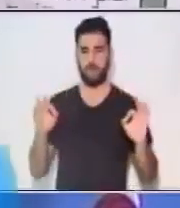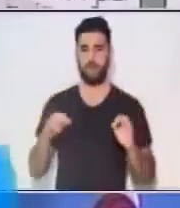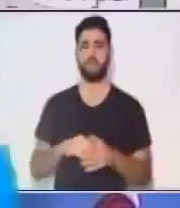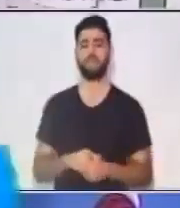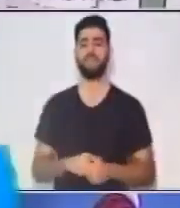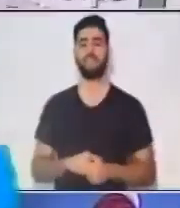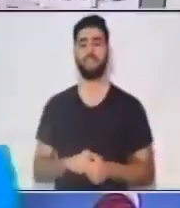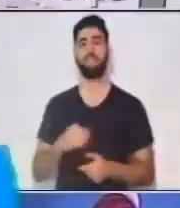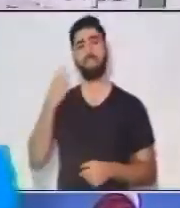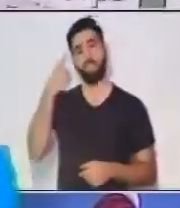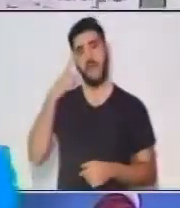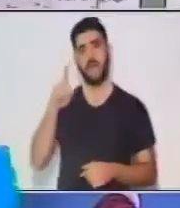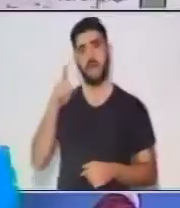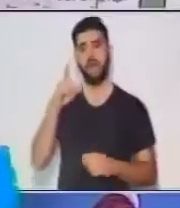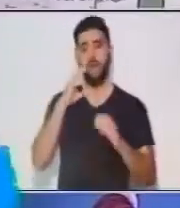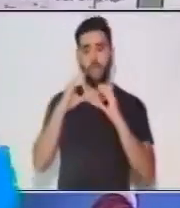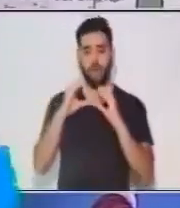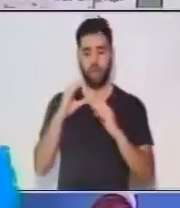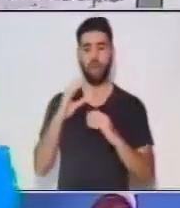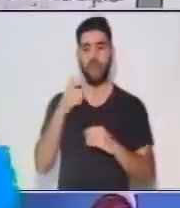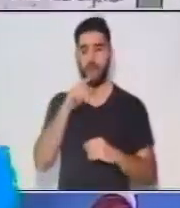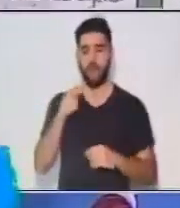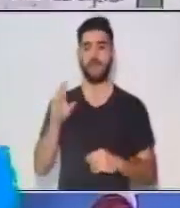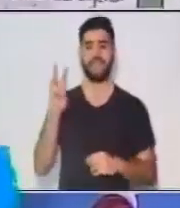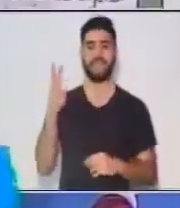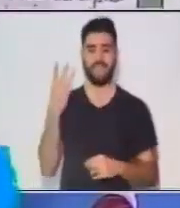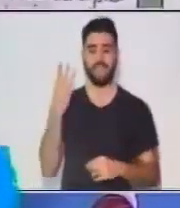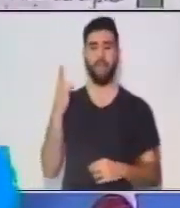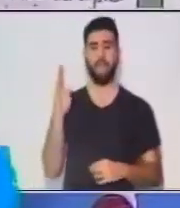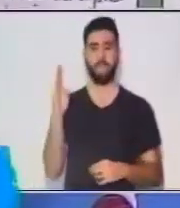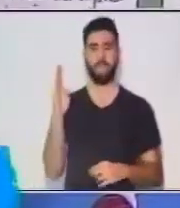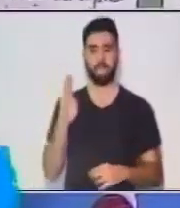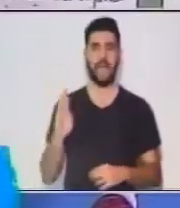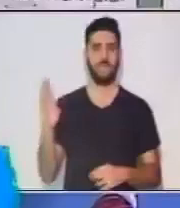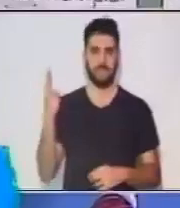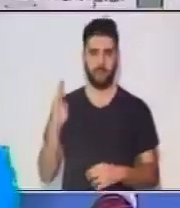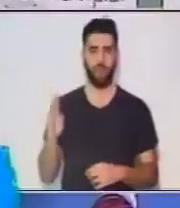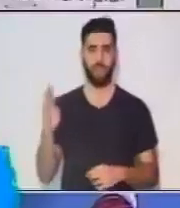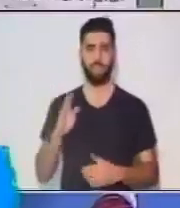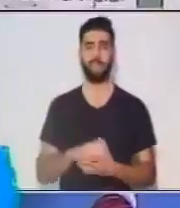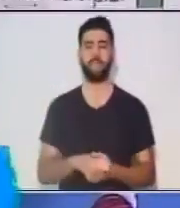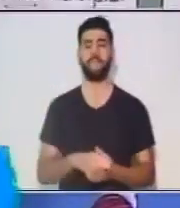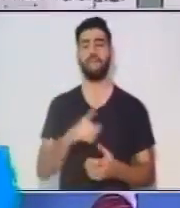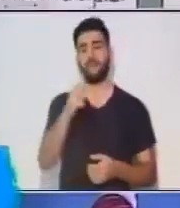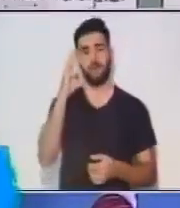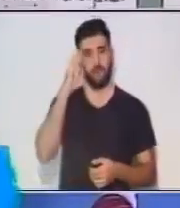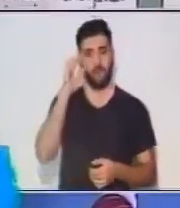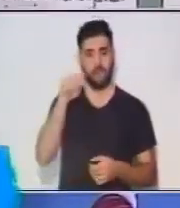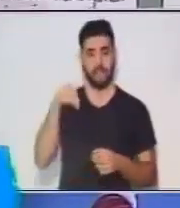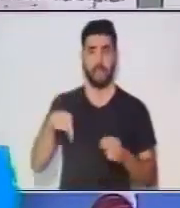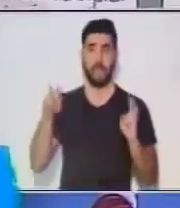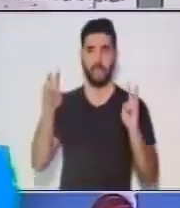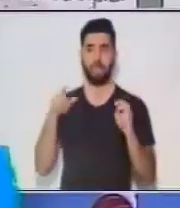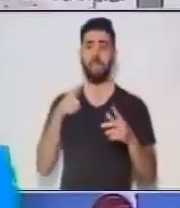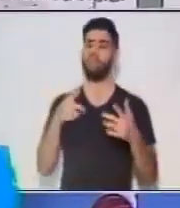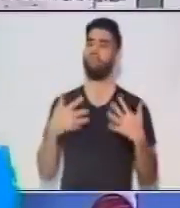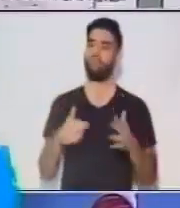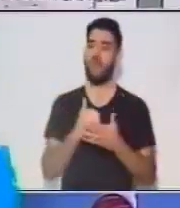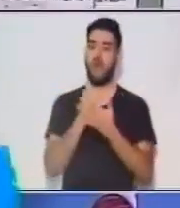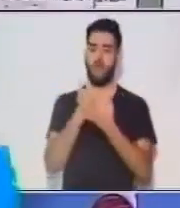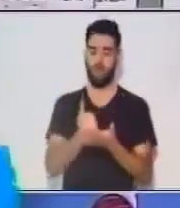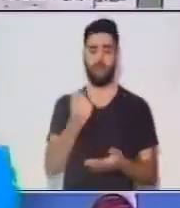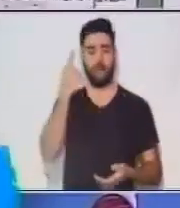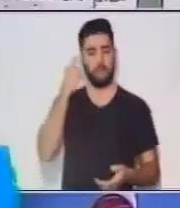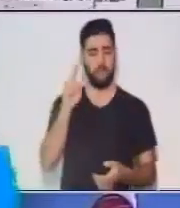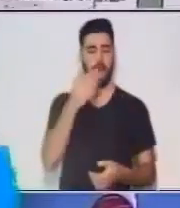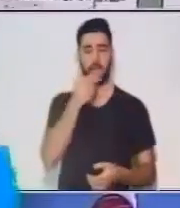Comunicación y Lenguaje de Tercero Básico. Si en casa hay una persona con discapacidad, este tema les ayudará a ejercitar habilidades y destrezas